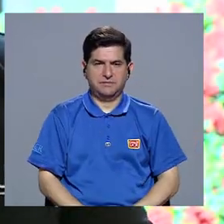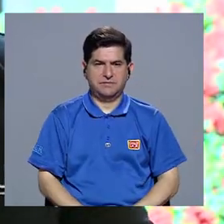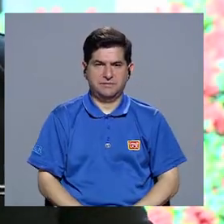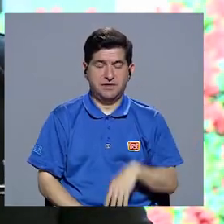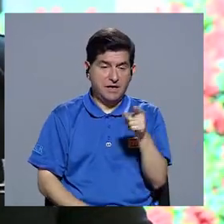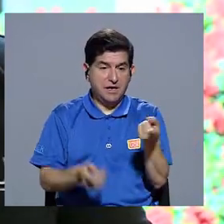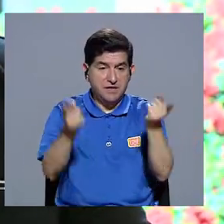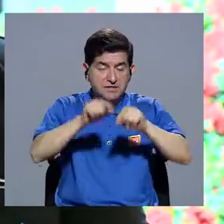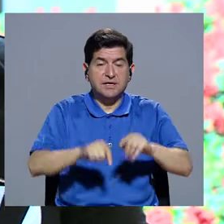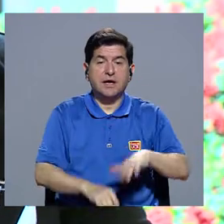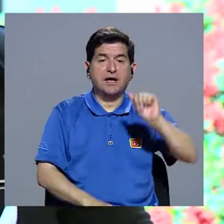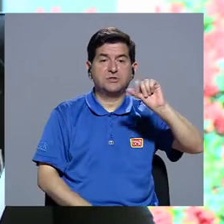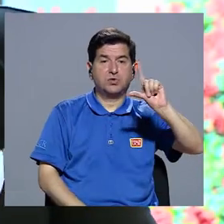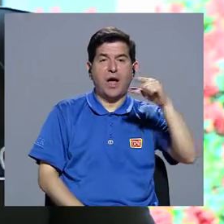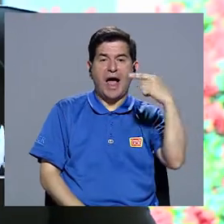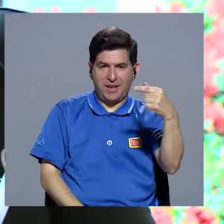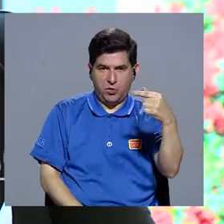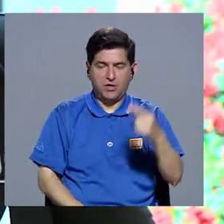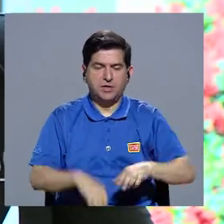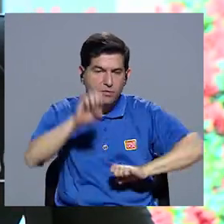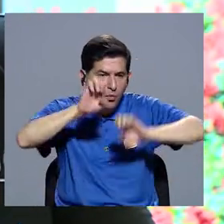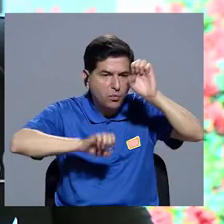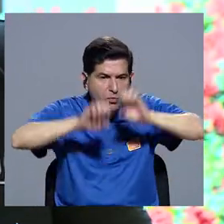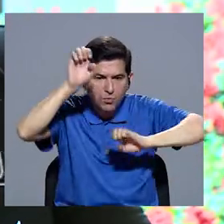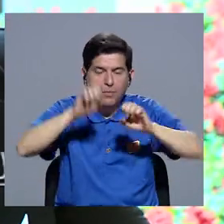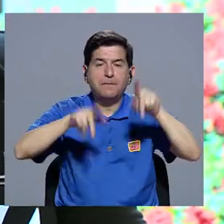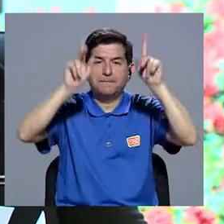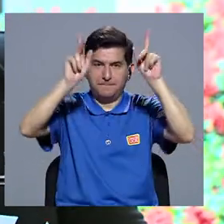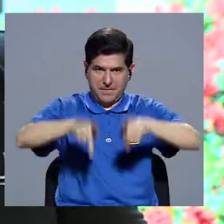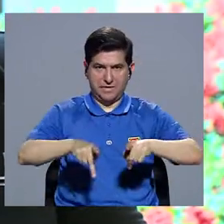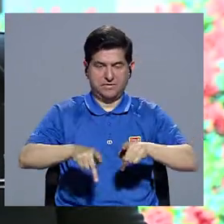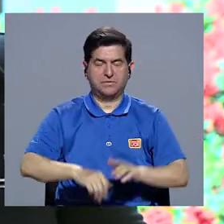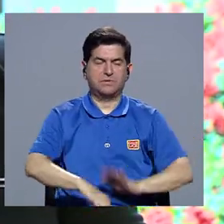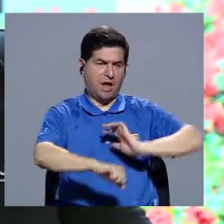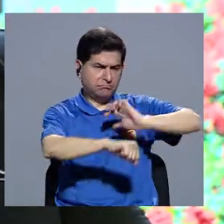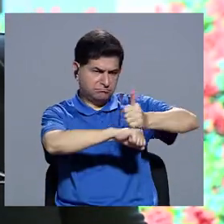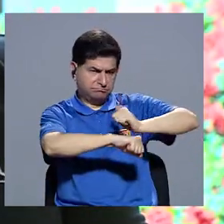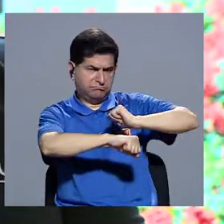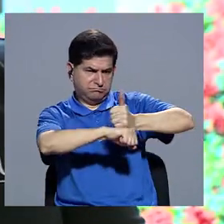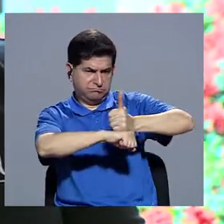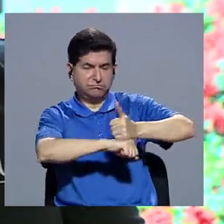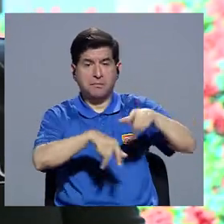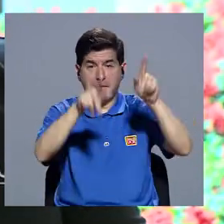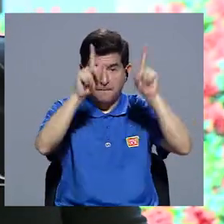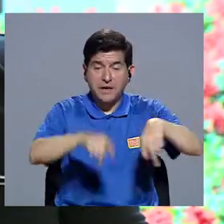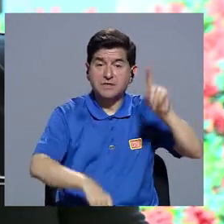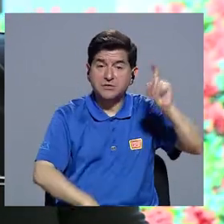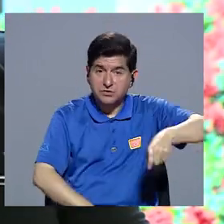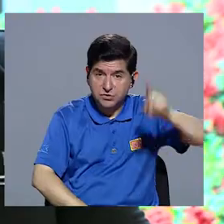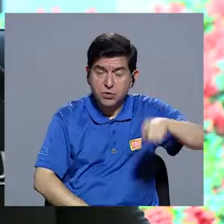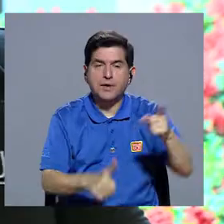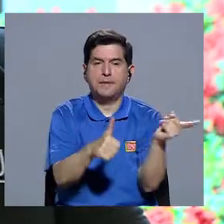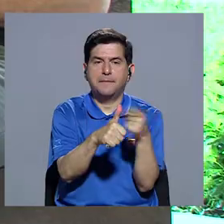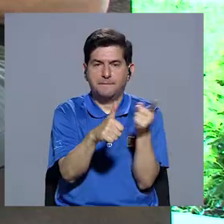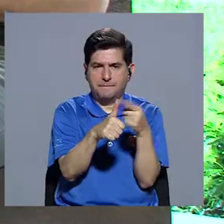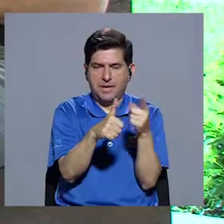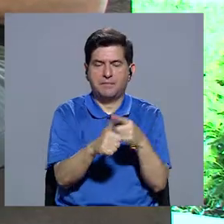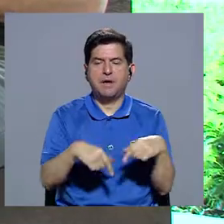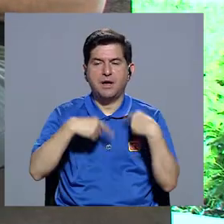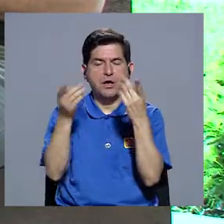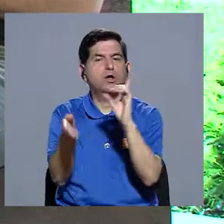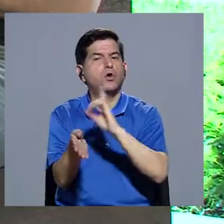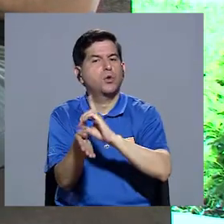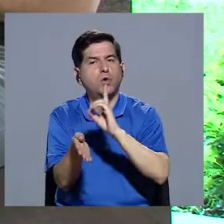que es un algoritmo para evaluar a una persona y determinar si esa persona necesita primero ir a un